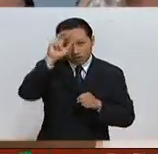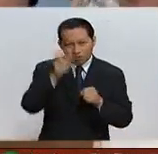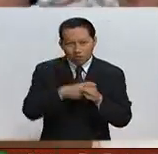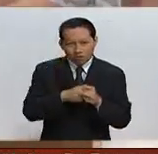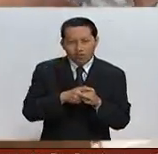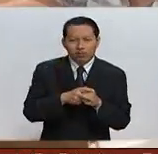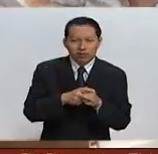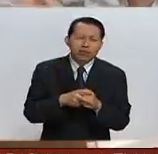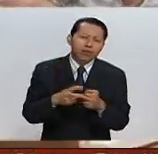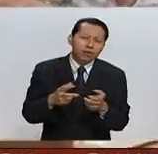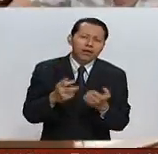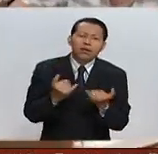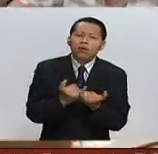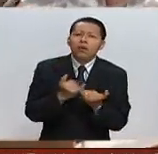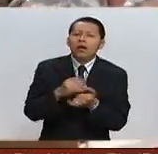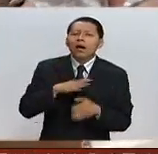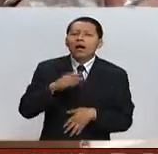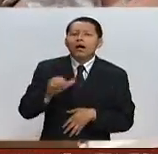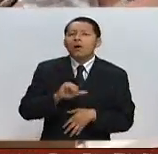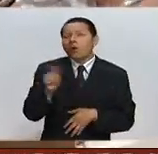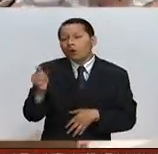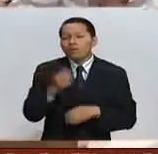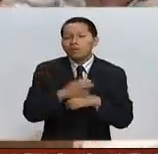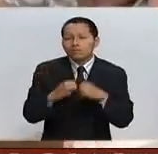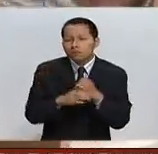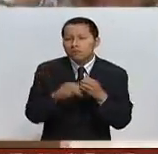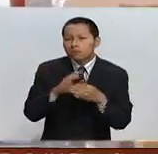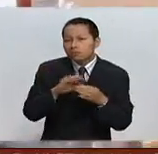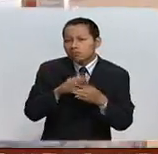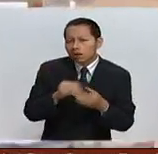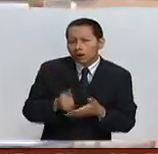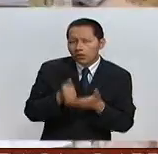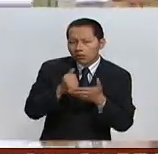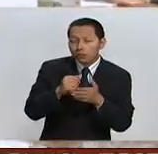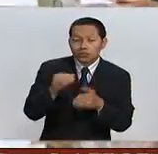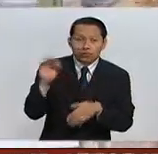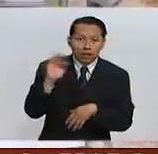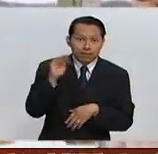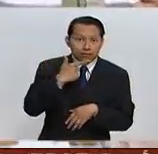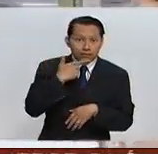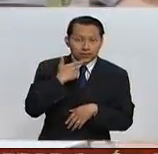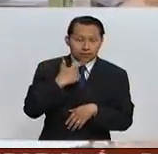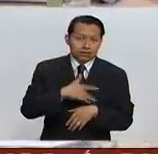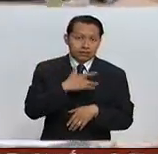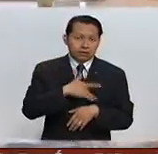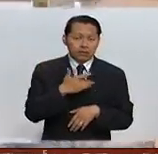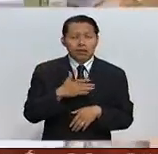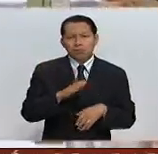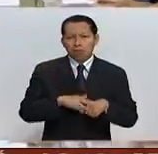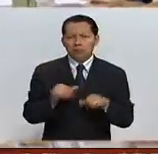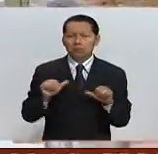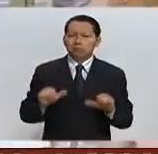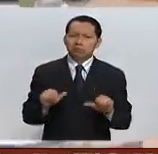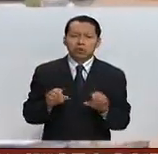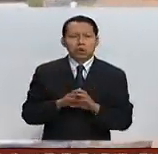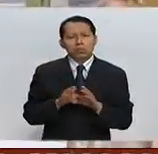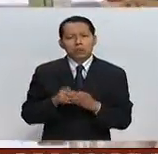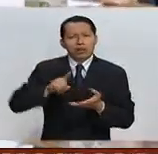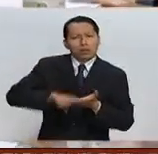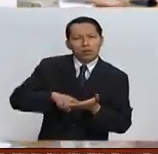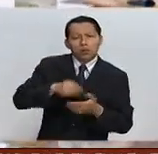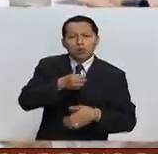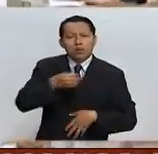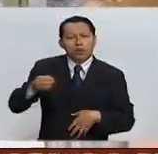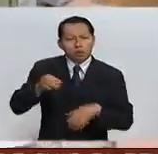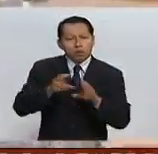Y, bueno, también hay otros elementos que pueden explicarlo, quizá los británicos se sientan más cómodos al interior de su organización